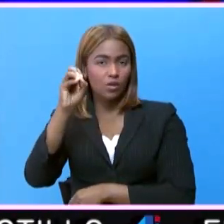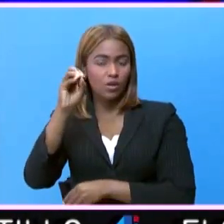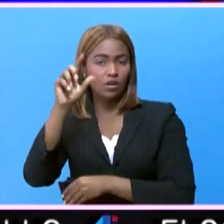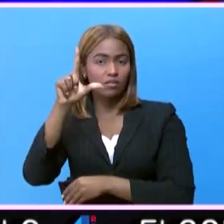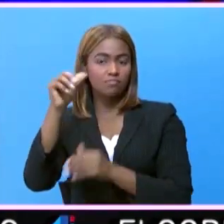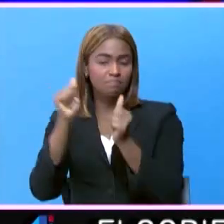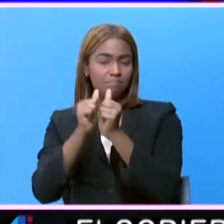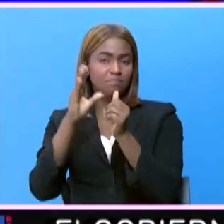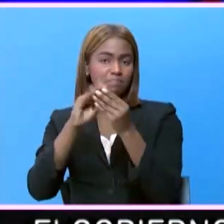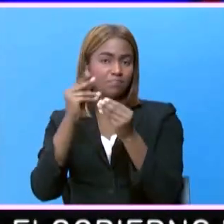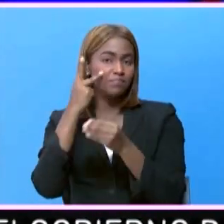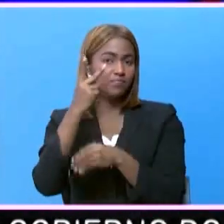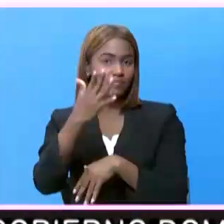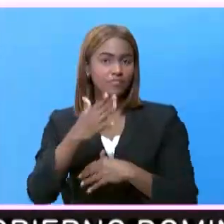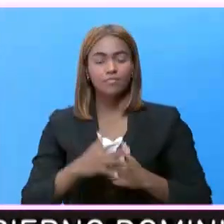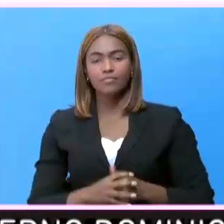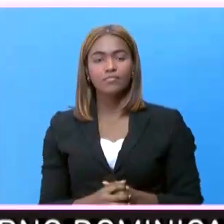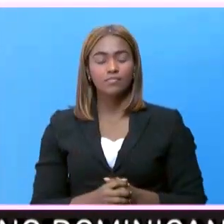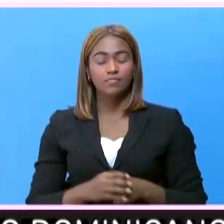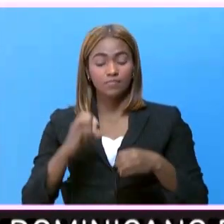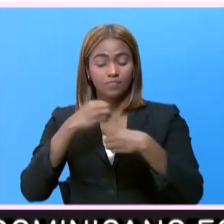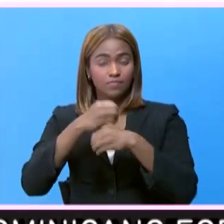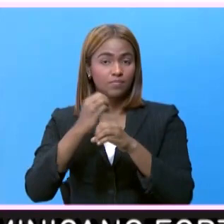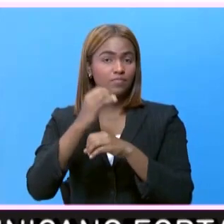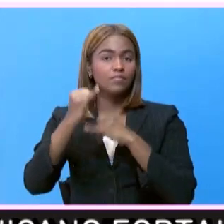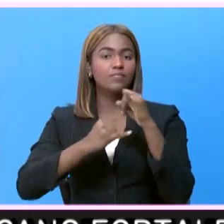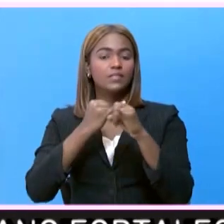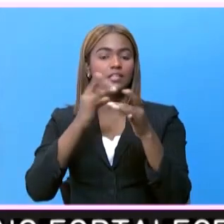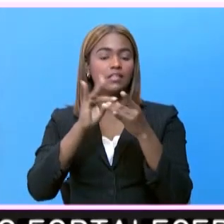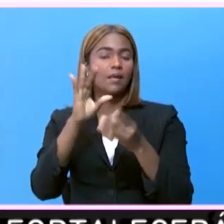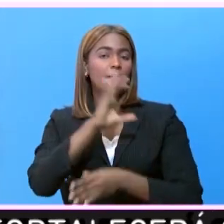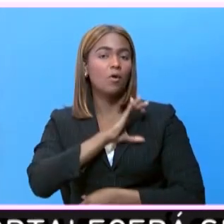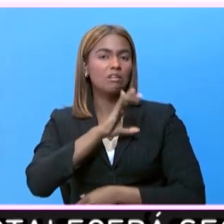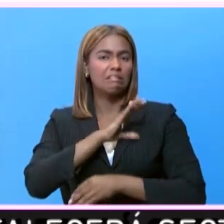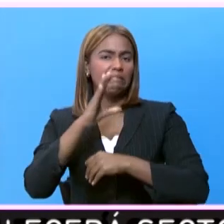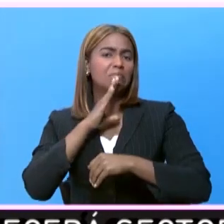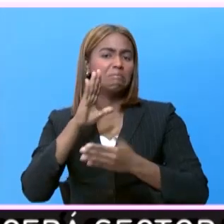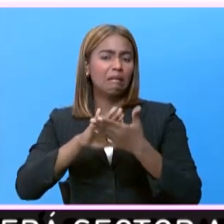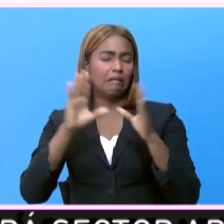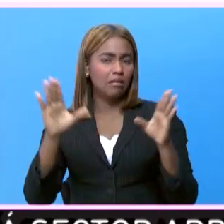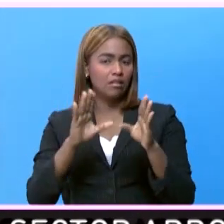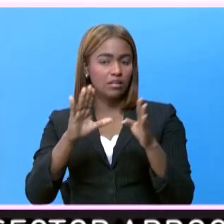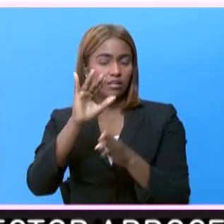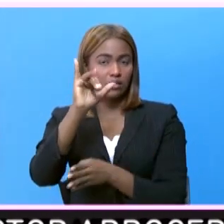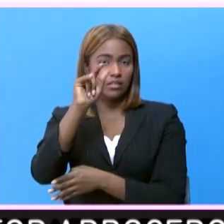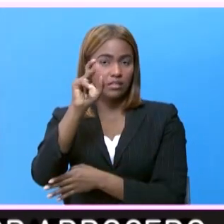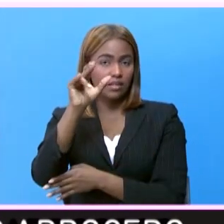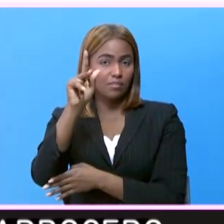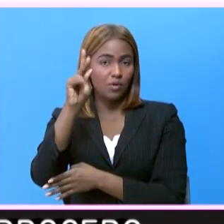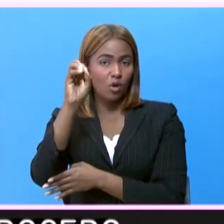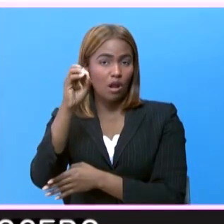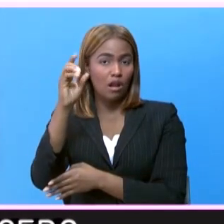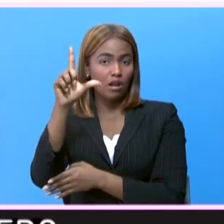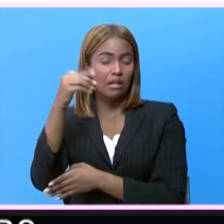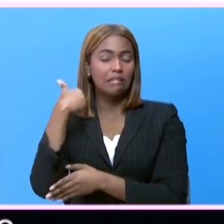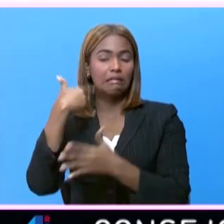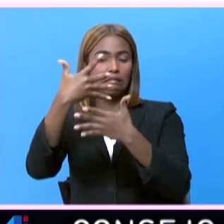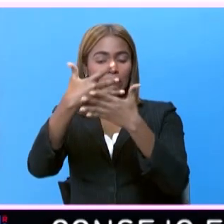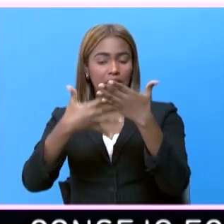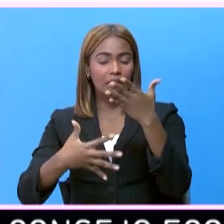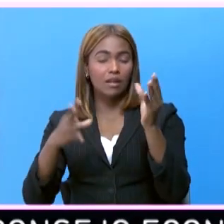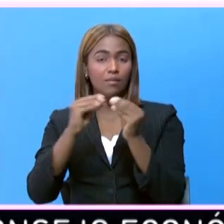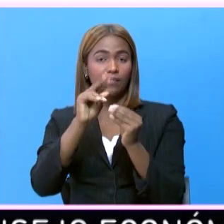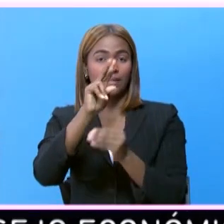Melvin Gómez. La Organización Internacional de Policía Criminal, Interpol, posee una lista de los 21